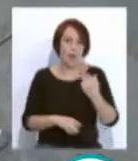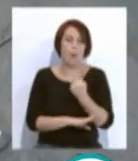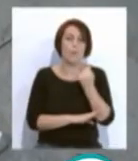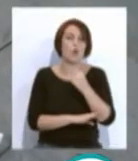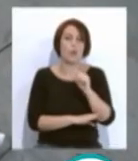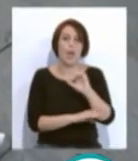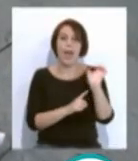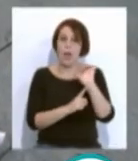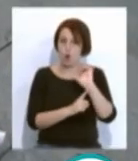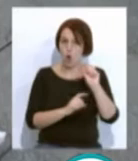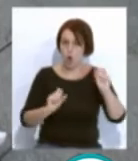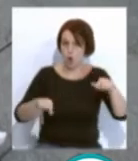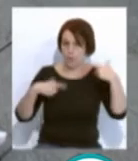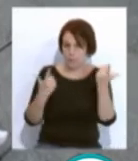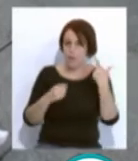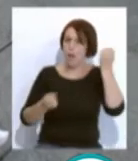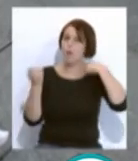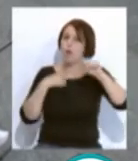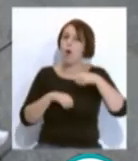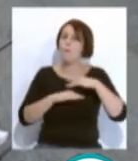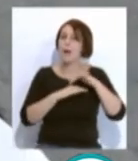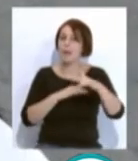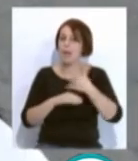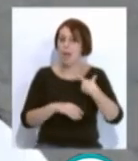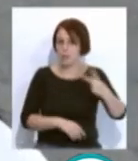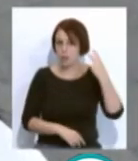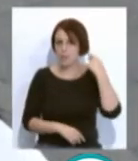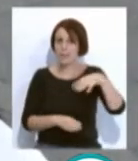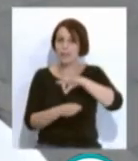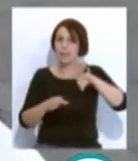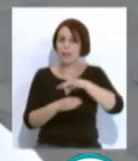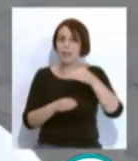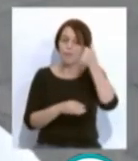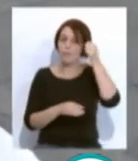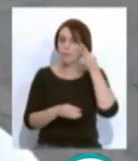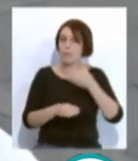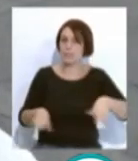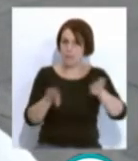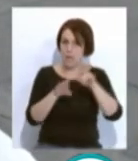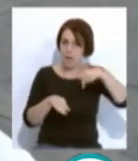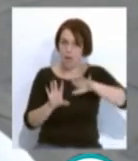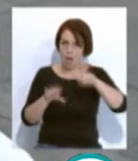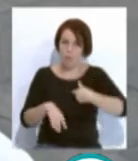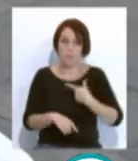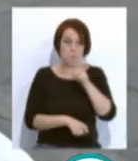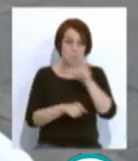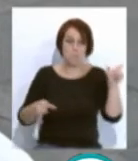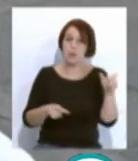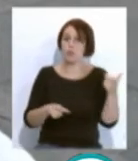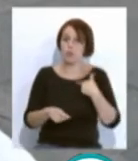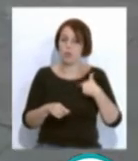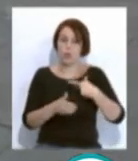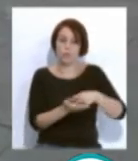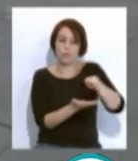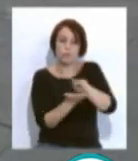ecologistas en acción, la marea de pensionistas y café feminista de Cádiz. Mientras varias personas permanecían en el suelo